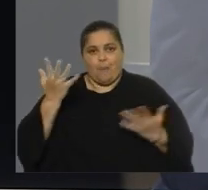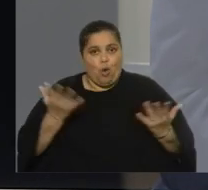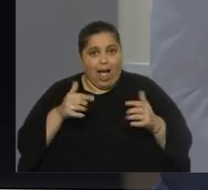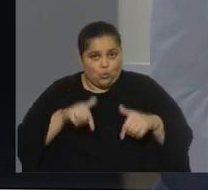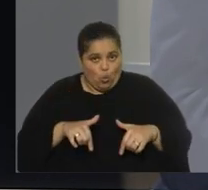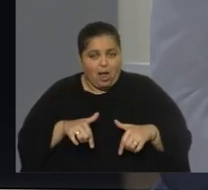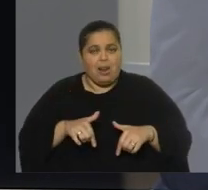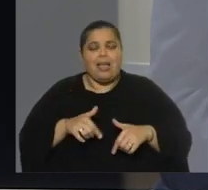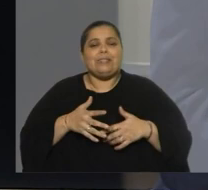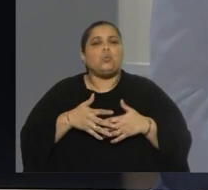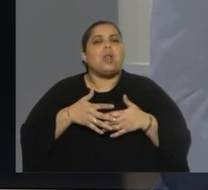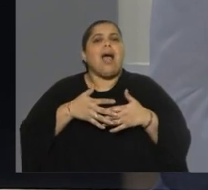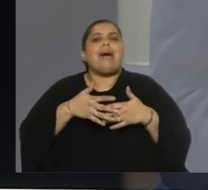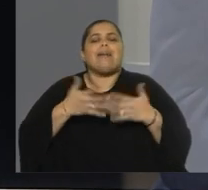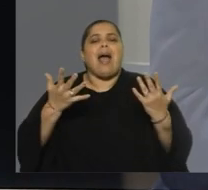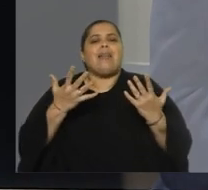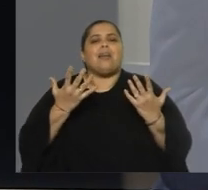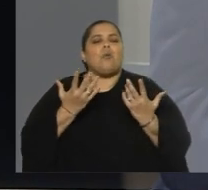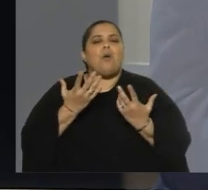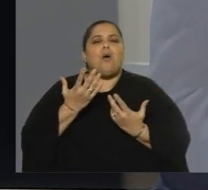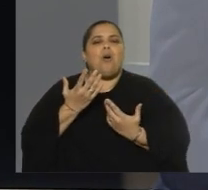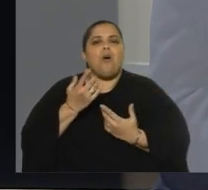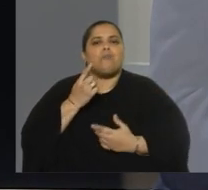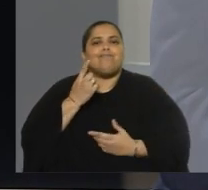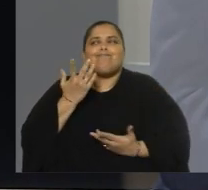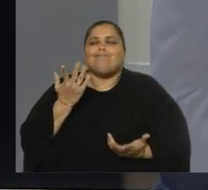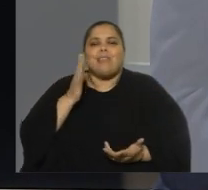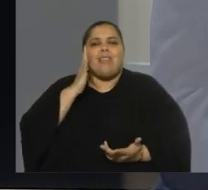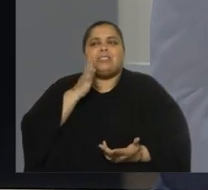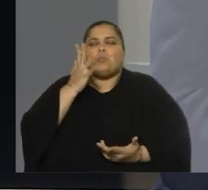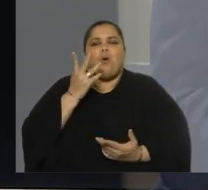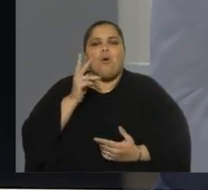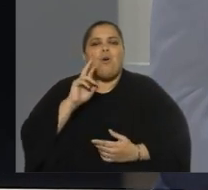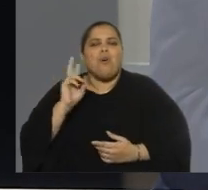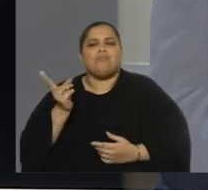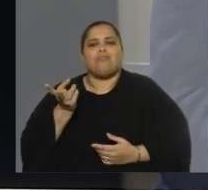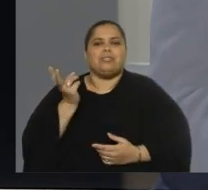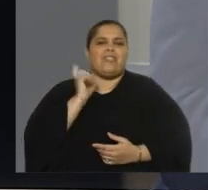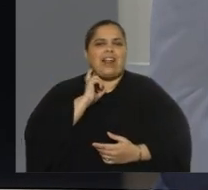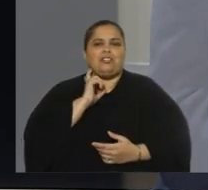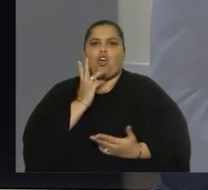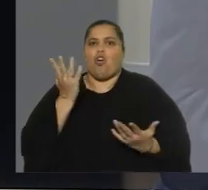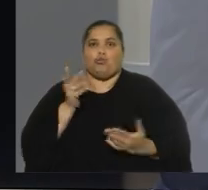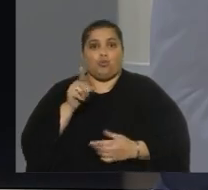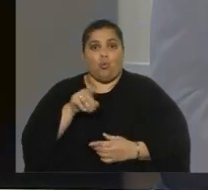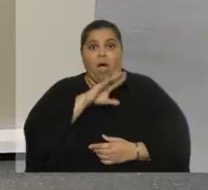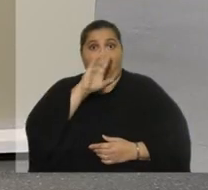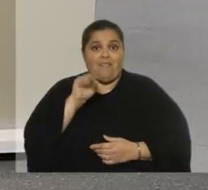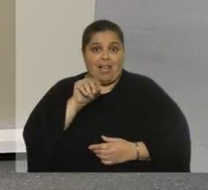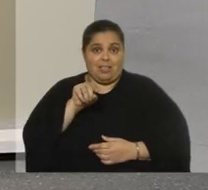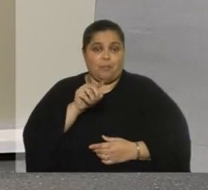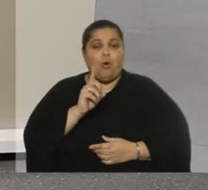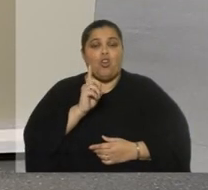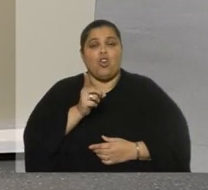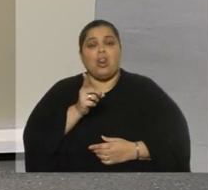una gran desilusión, muchas traiciones por el camino, nombraste a uno, a Germán, pero